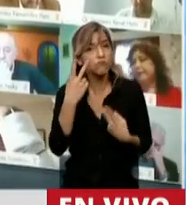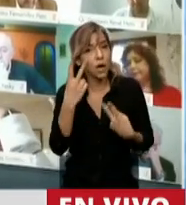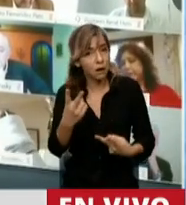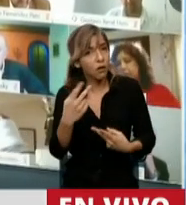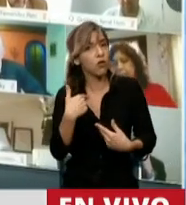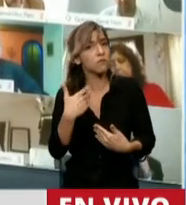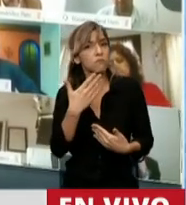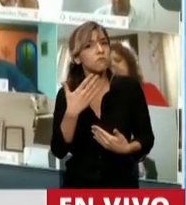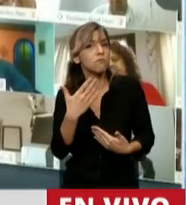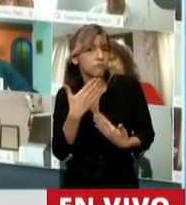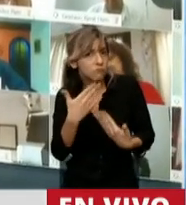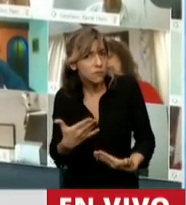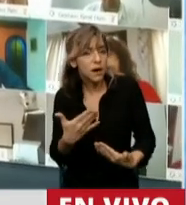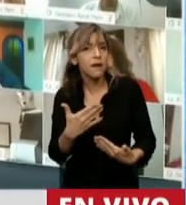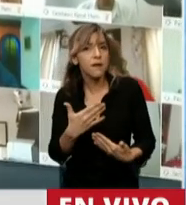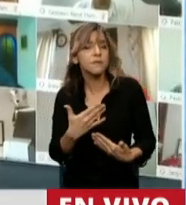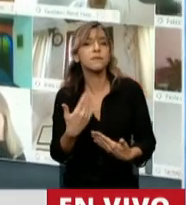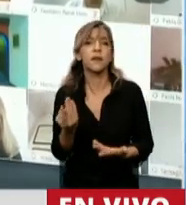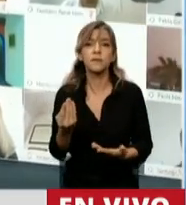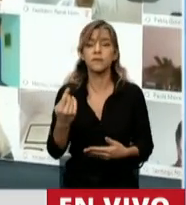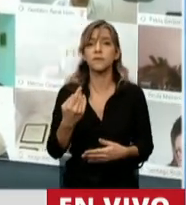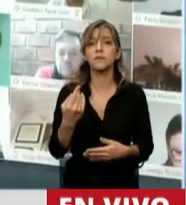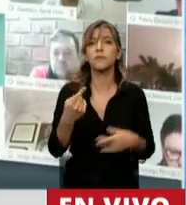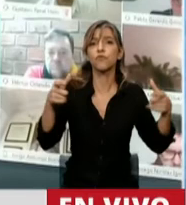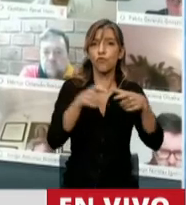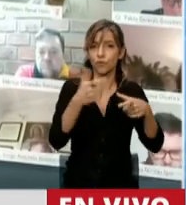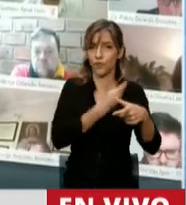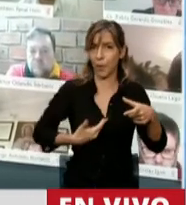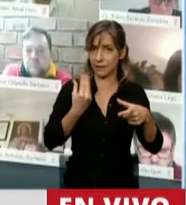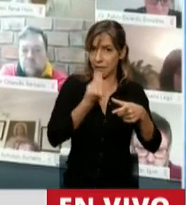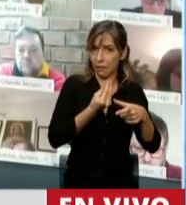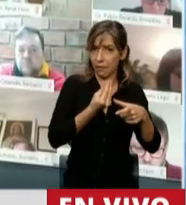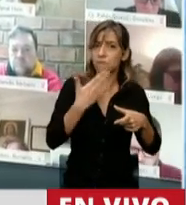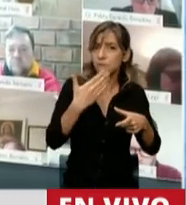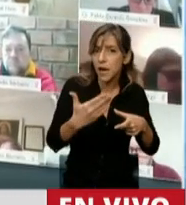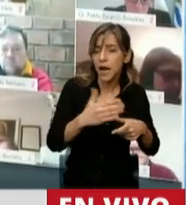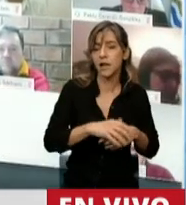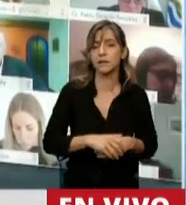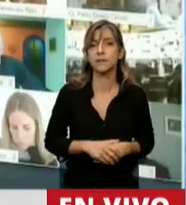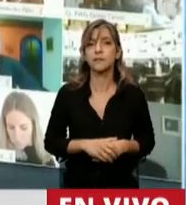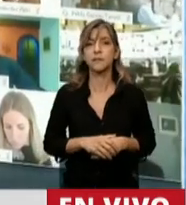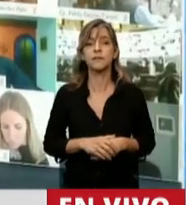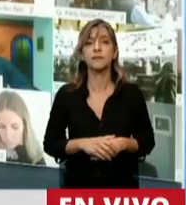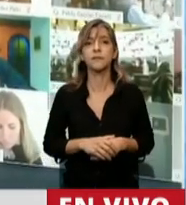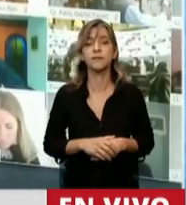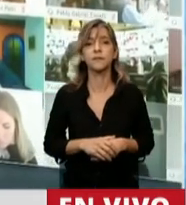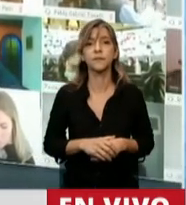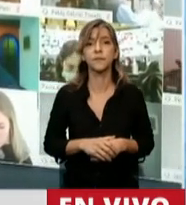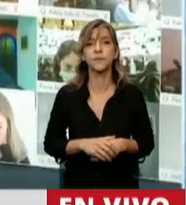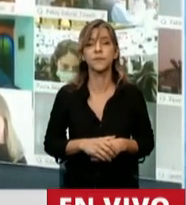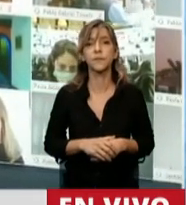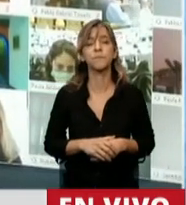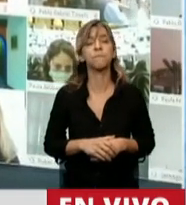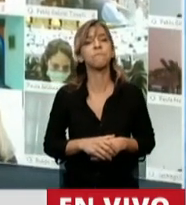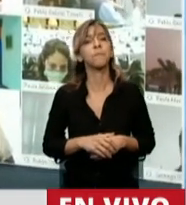principalmente al presidente de la comisión que ha atendido también una postura sobre el artículo